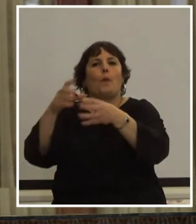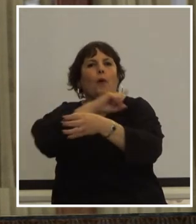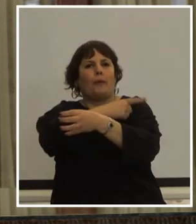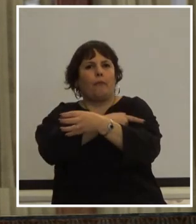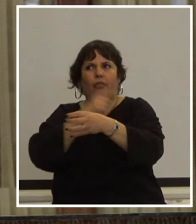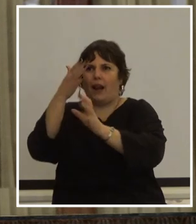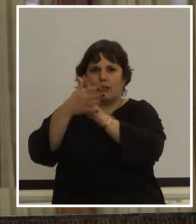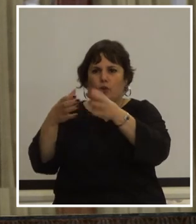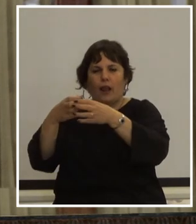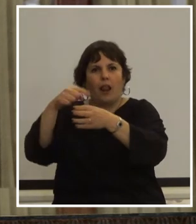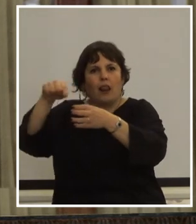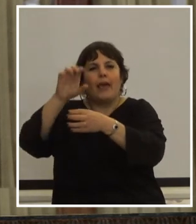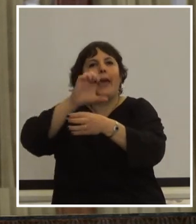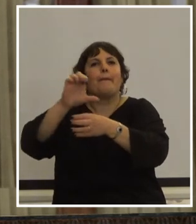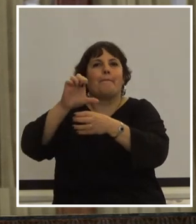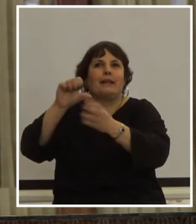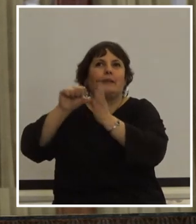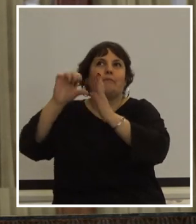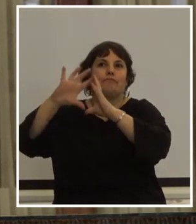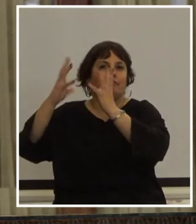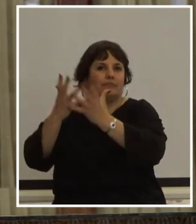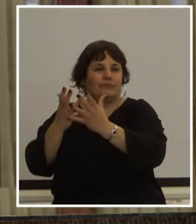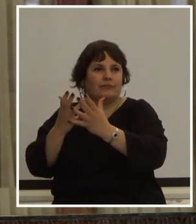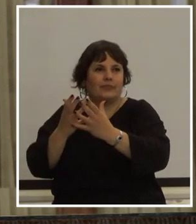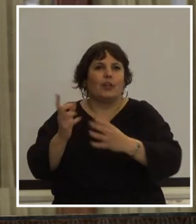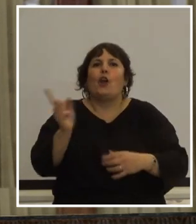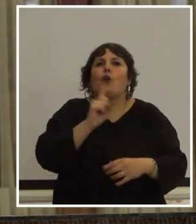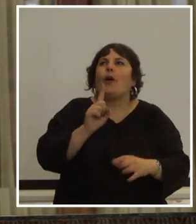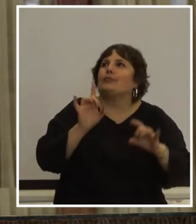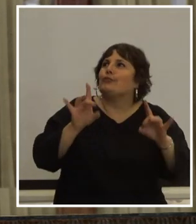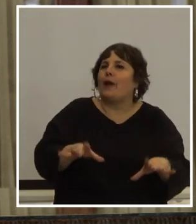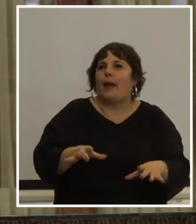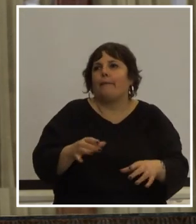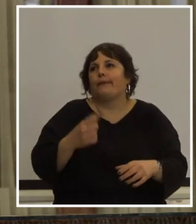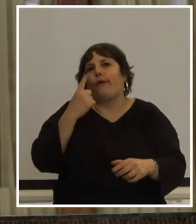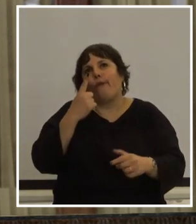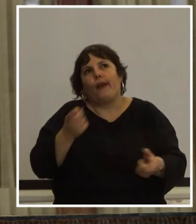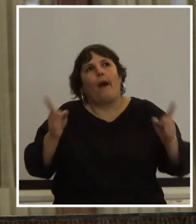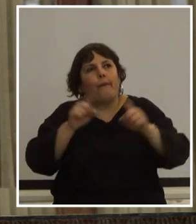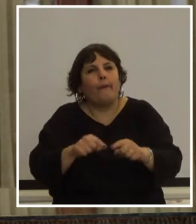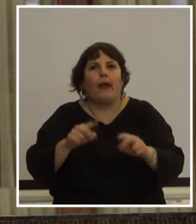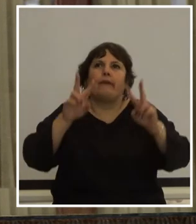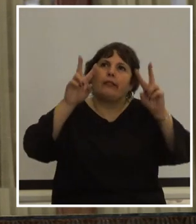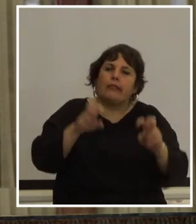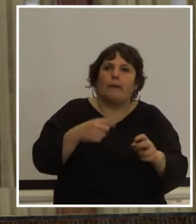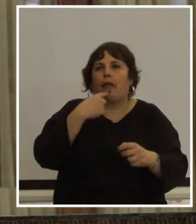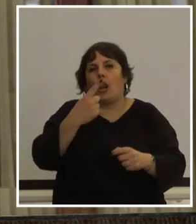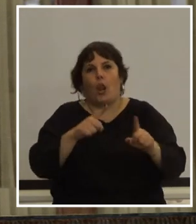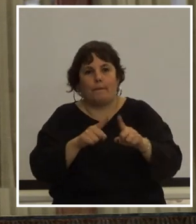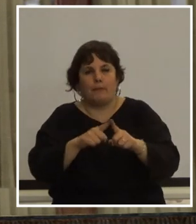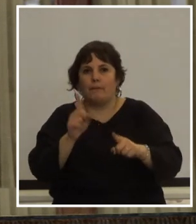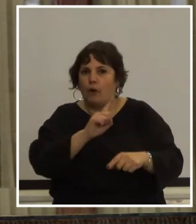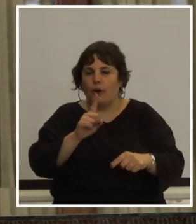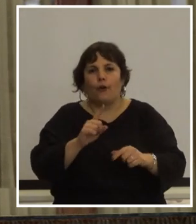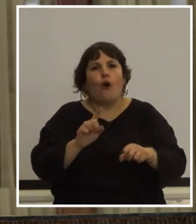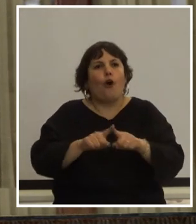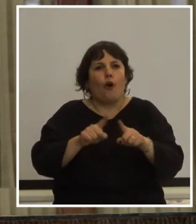nacional y de las empresas multinacionales no es simplemente una redundancia jurídica es la